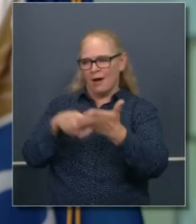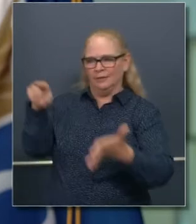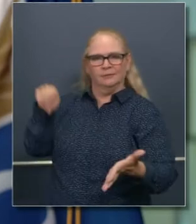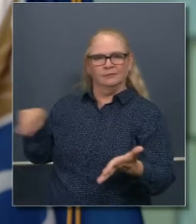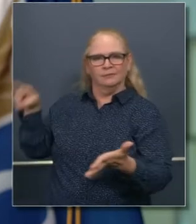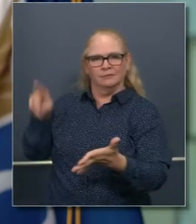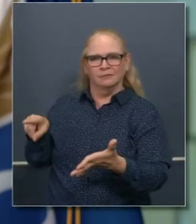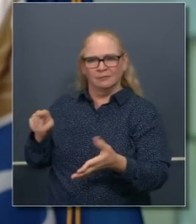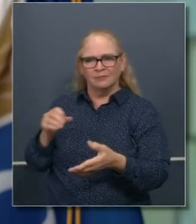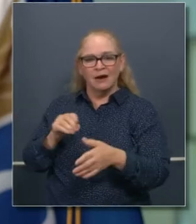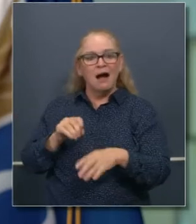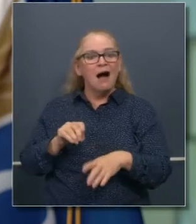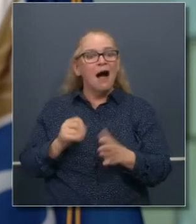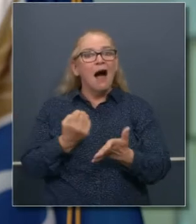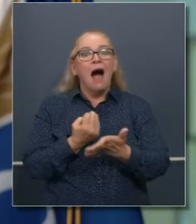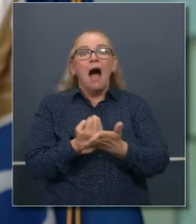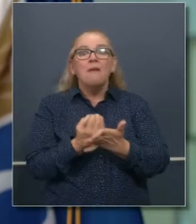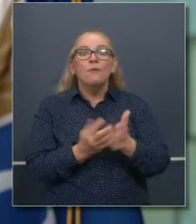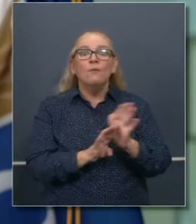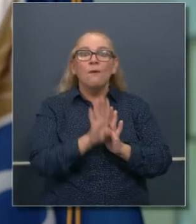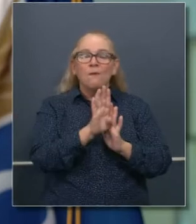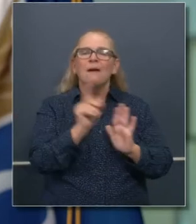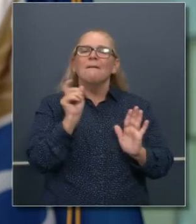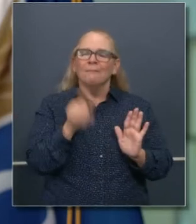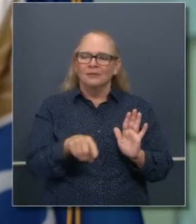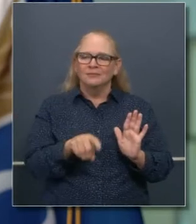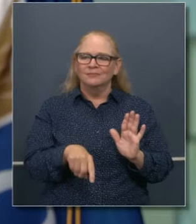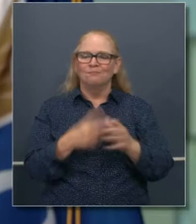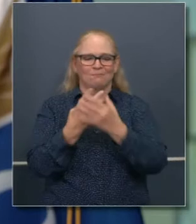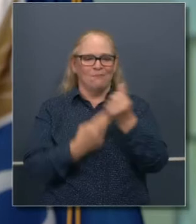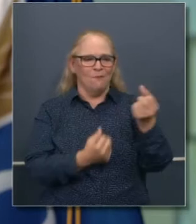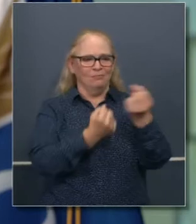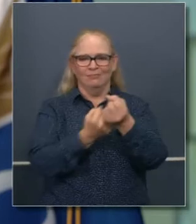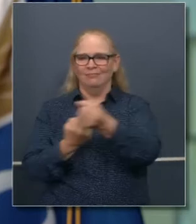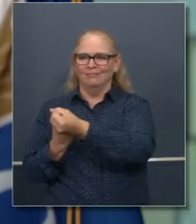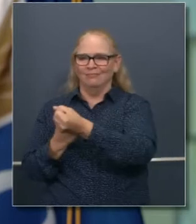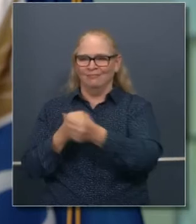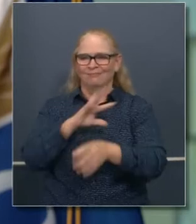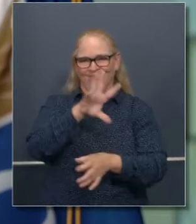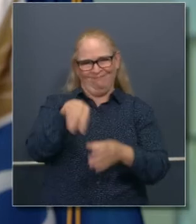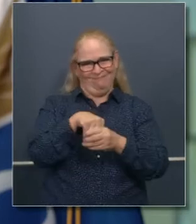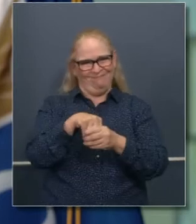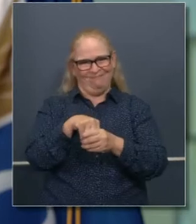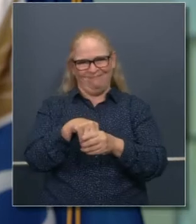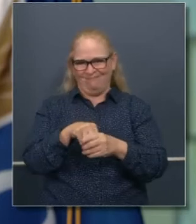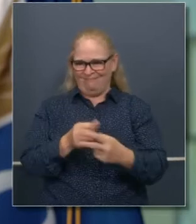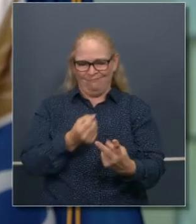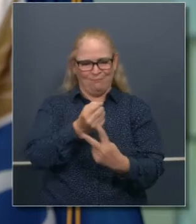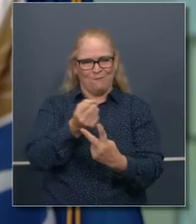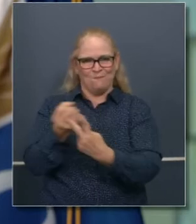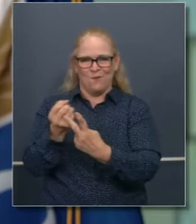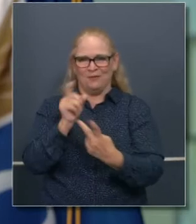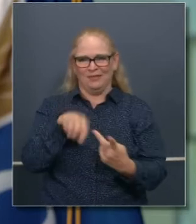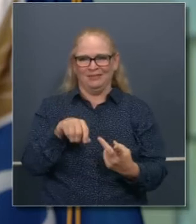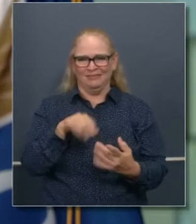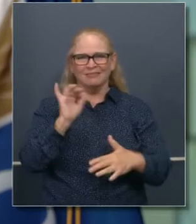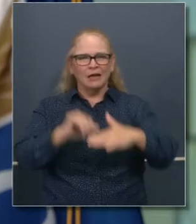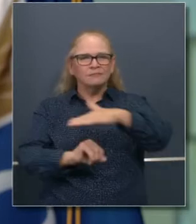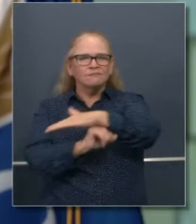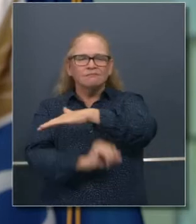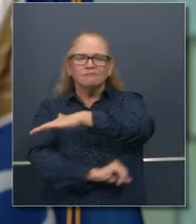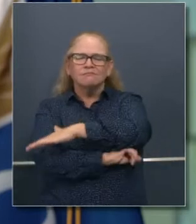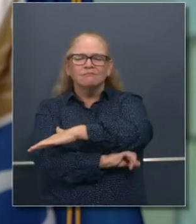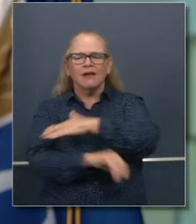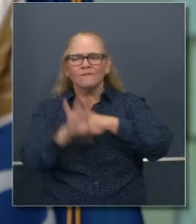de este nuevo crecimiento de la economía es crecimiento e inclusión. Ese es el fundamento, ese es el marco de